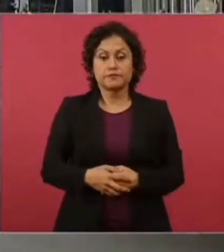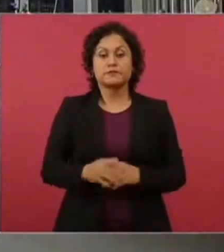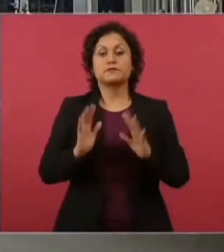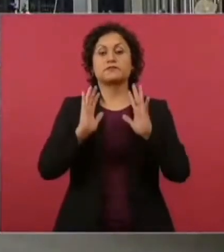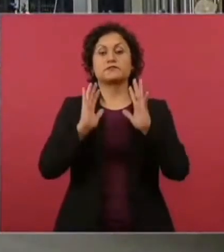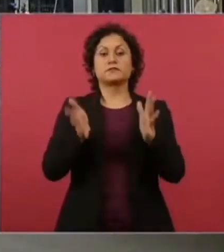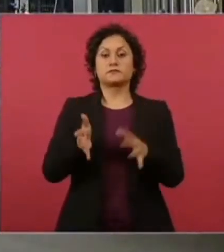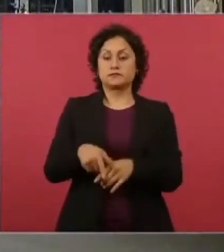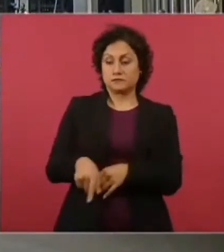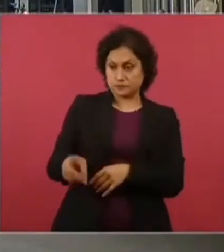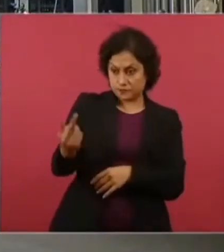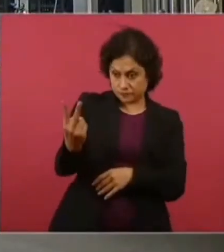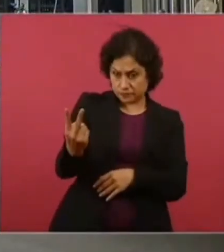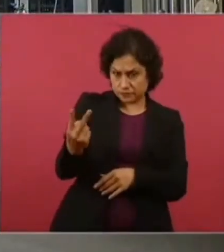quédense los dos. No.